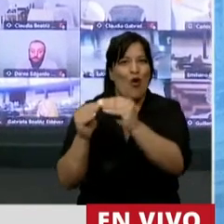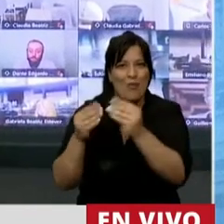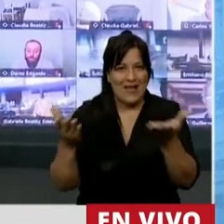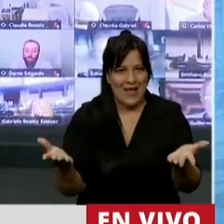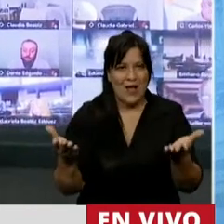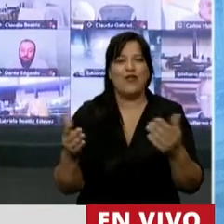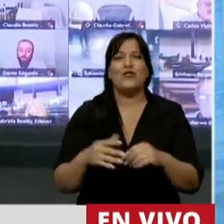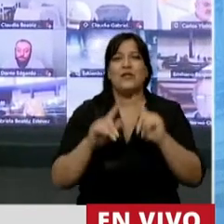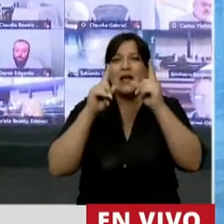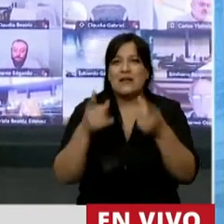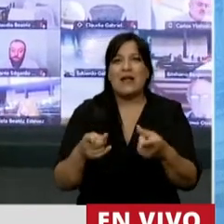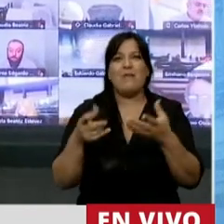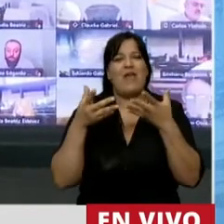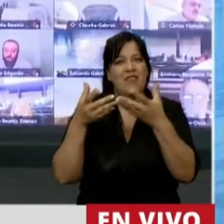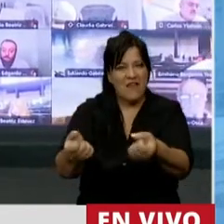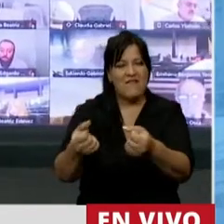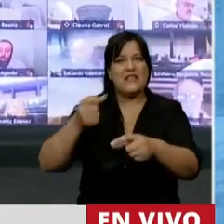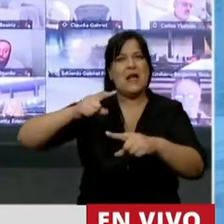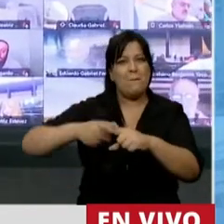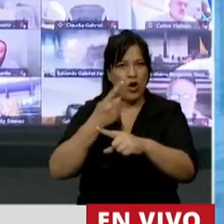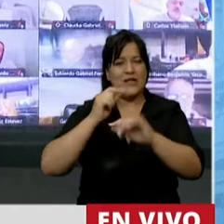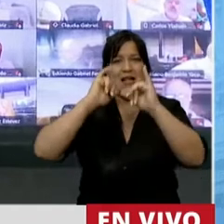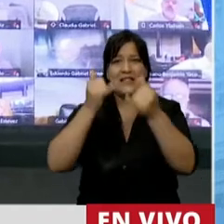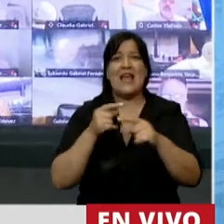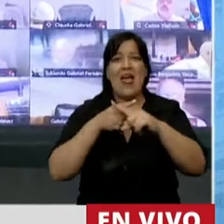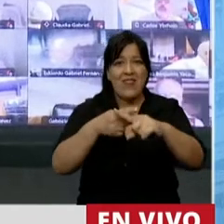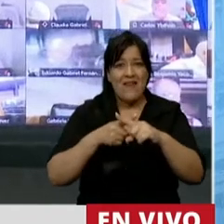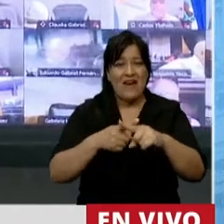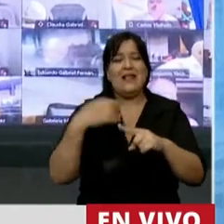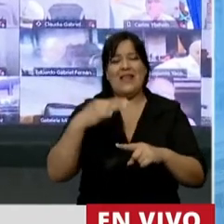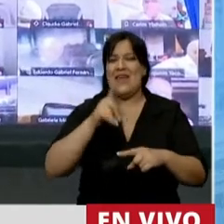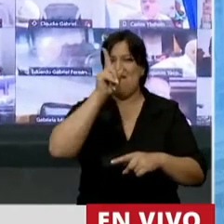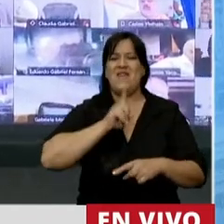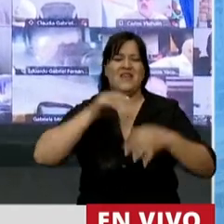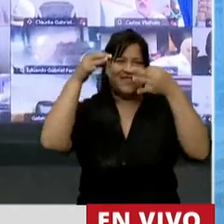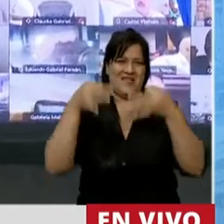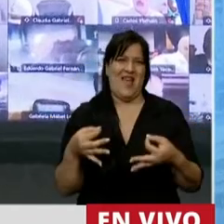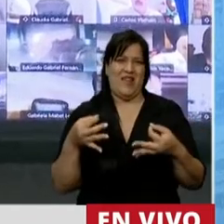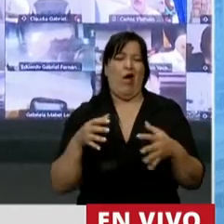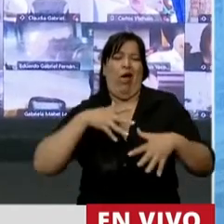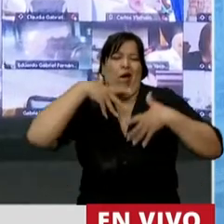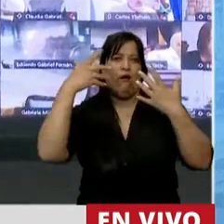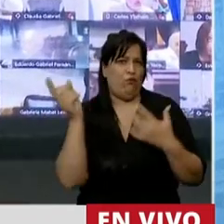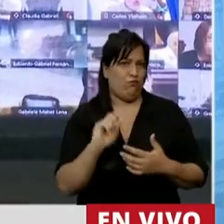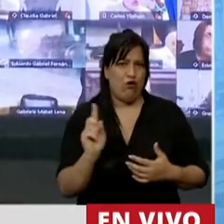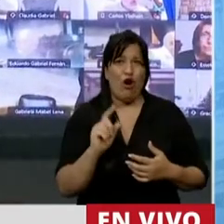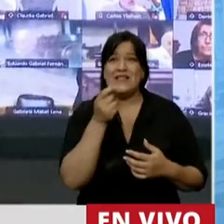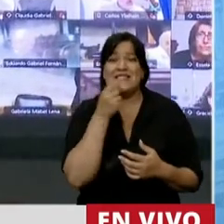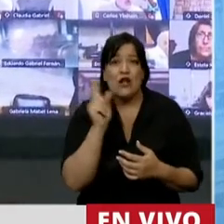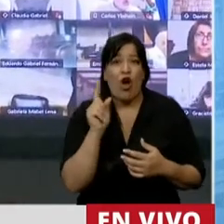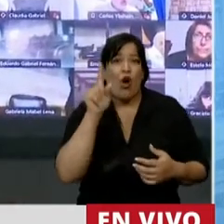y a la defensa de la política, los debates hay que darlos de manera seria, porque si no las frustraciones